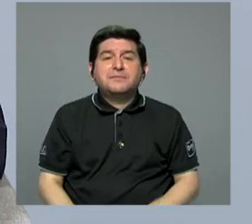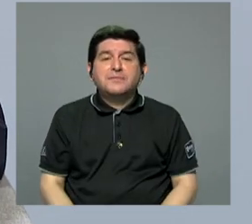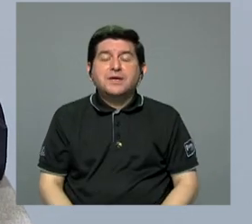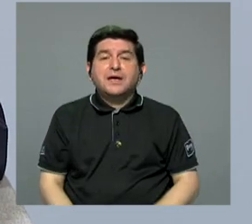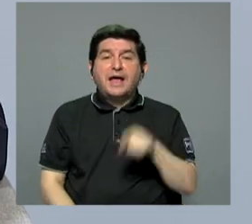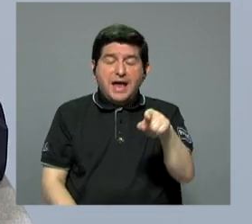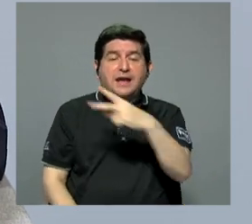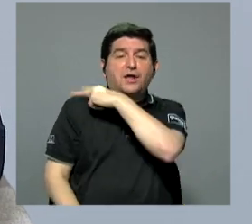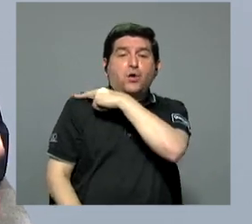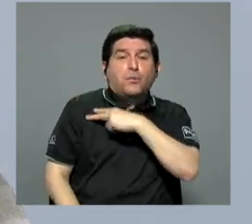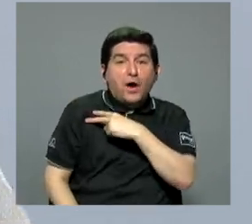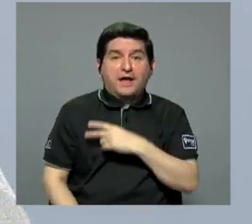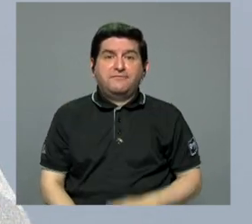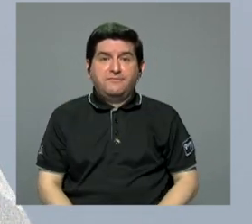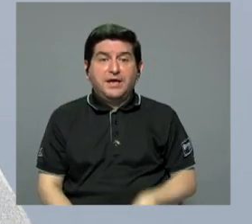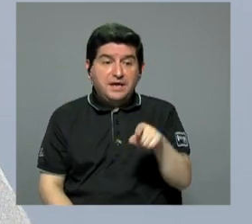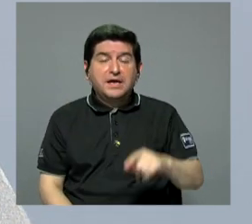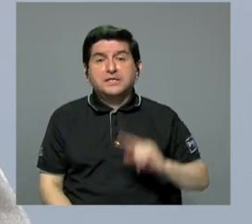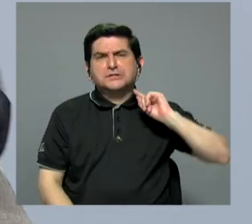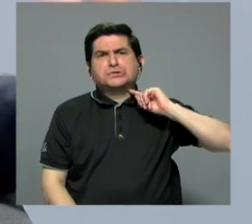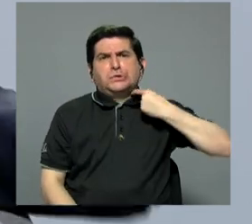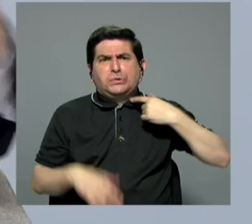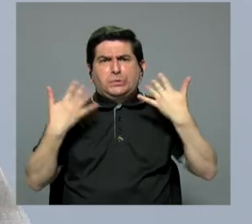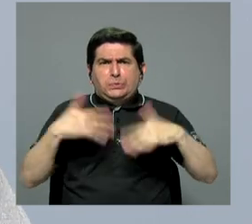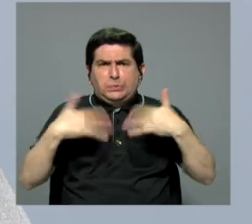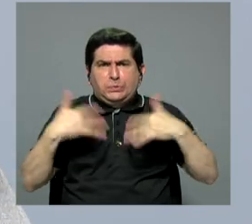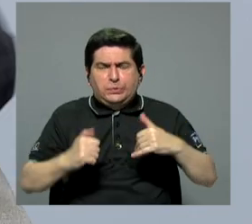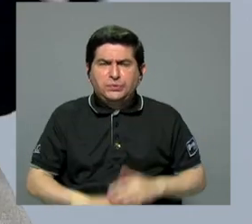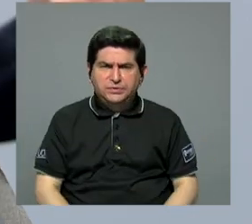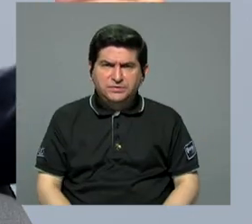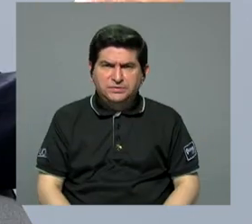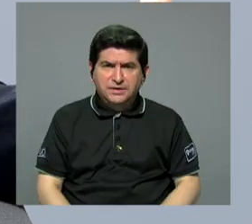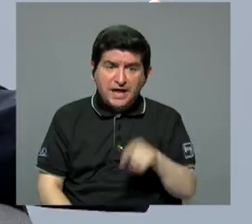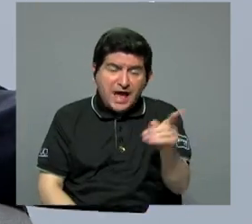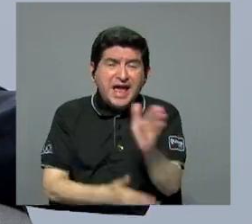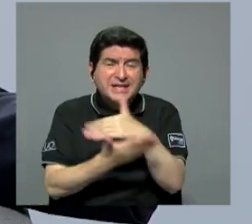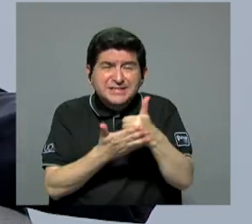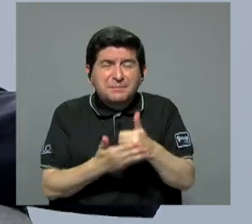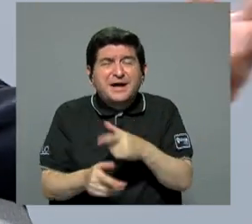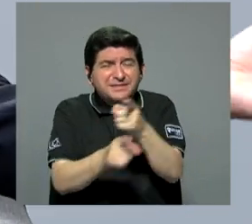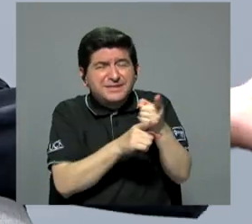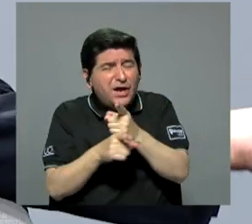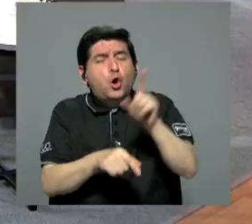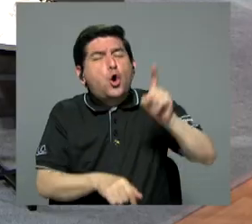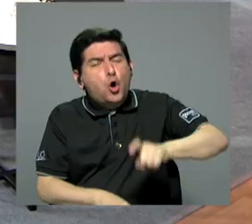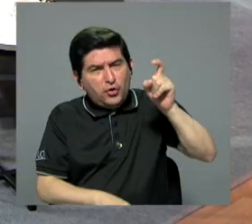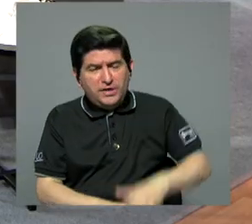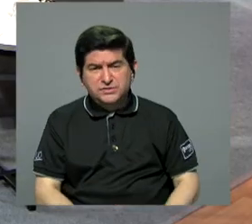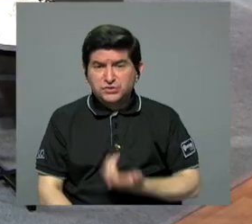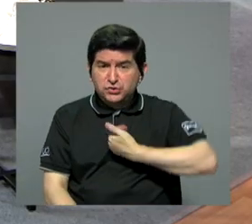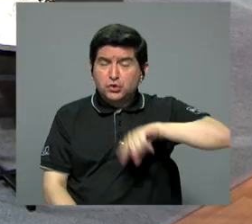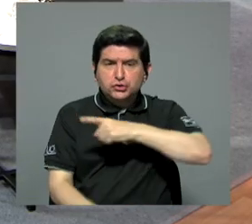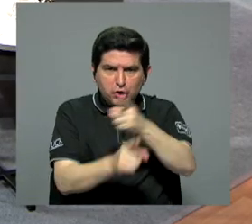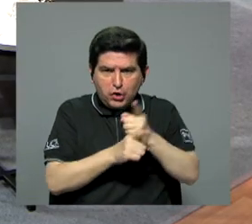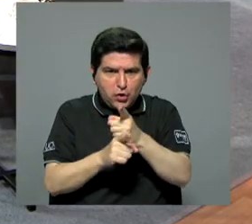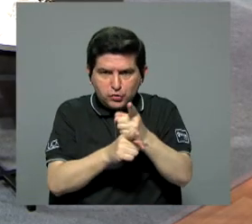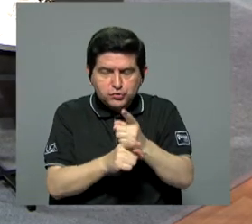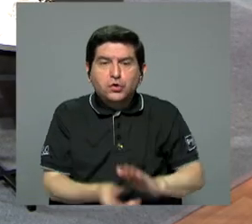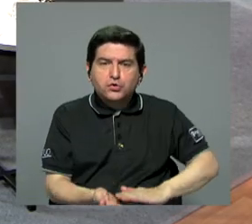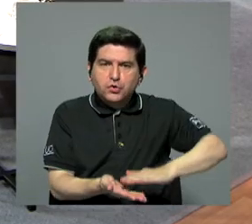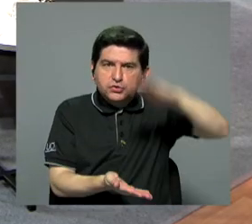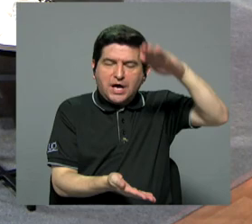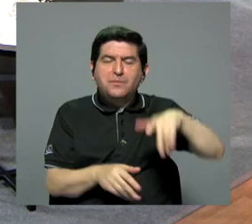como patrono, que lo encarece extremadamente siendo él... Entonces esa parte hay que corregirla. Si nosotros corregimos eso,